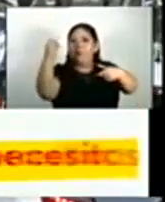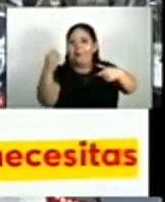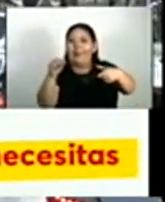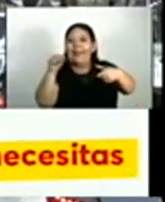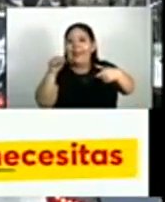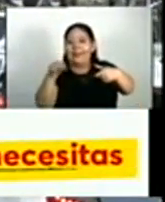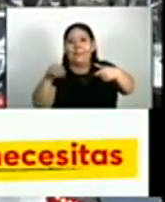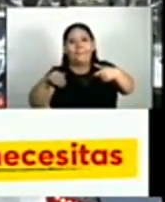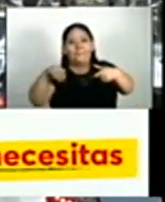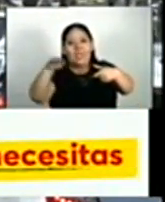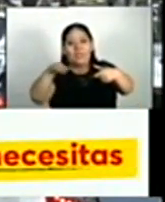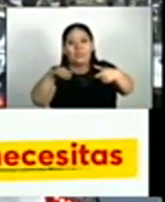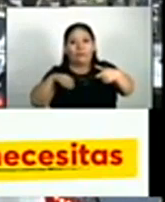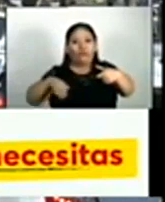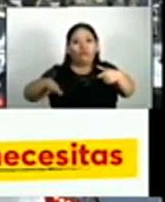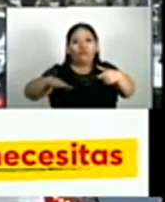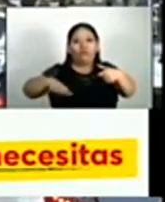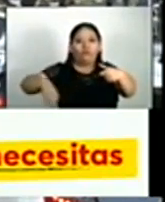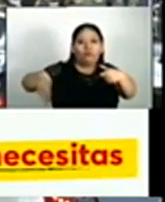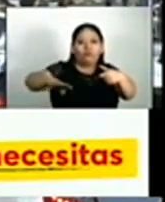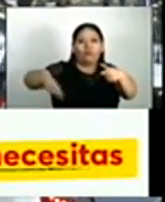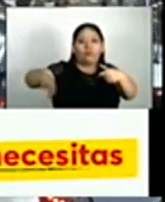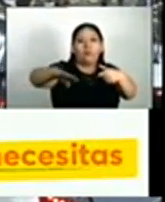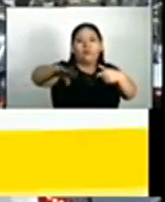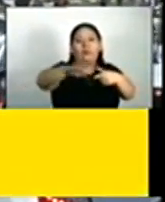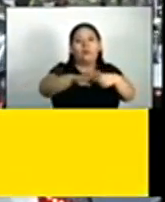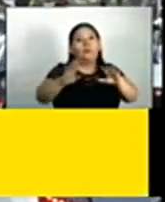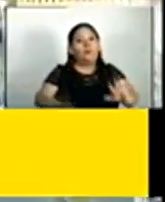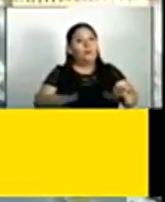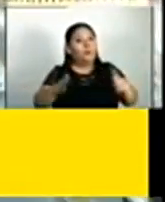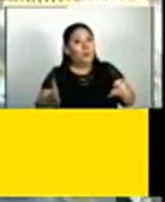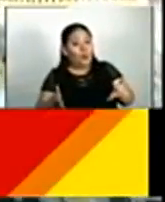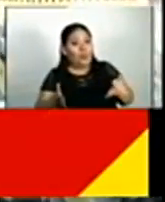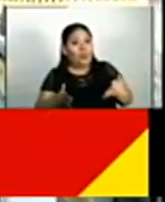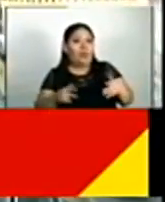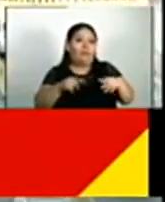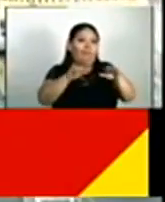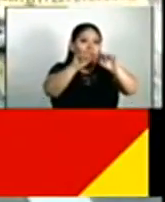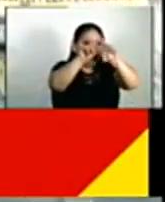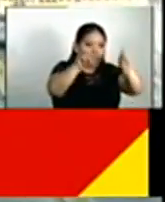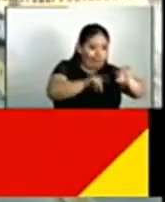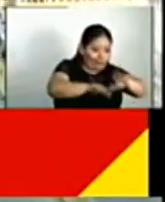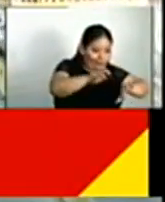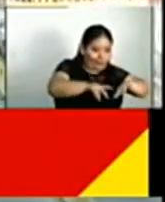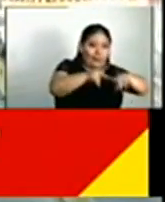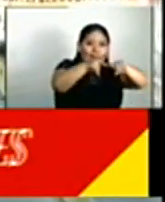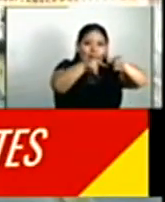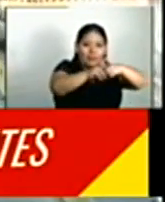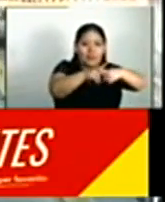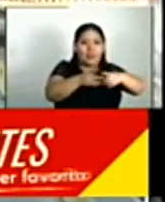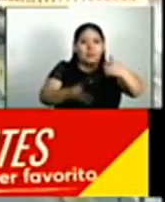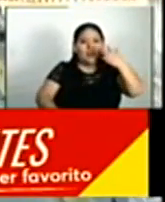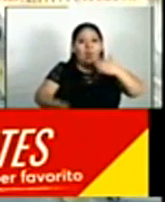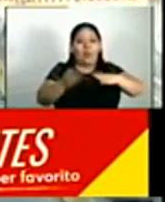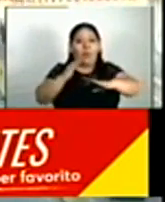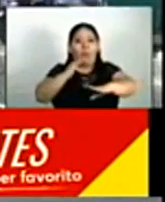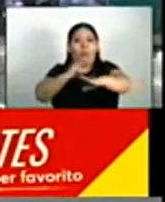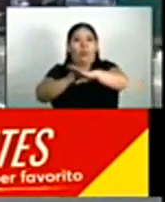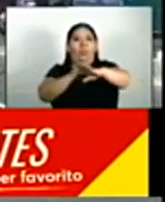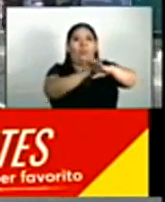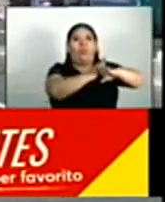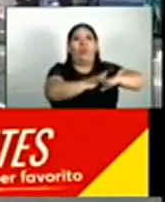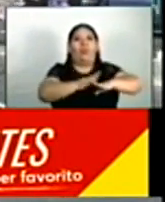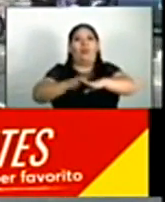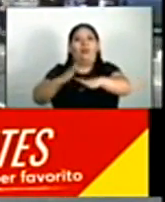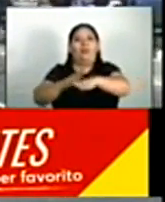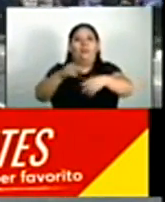hay una distribución asimétrica del tráfico, ya que si no se gestiona de la manera adecuada, se bloquea el paso por completo